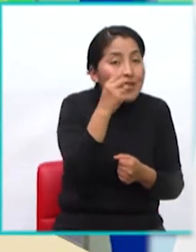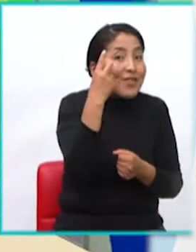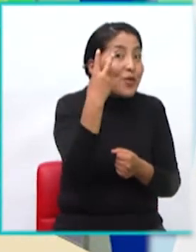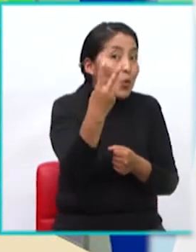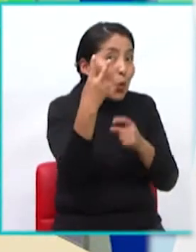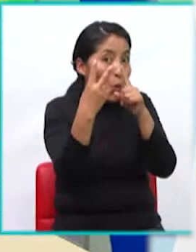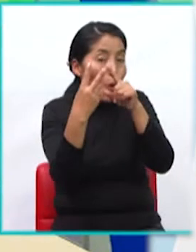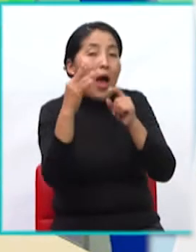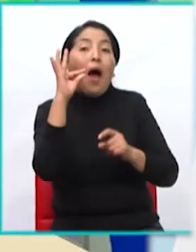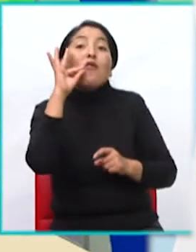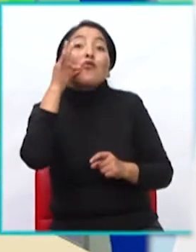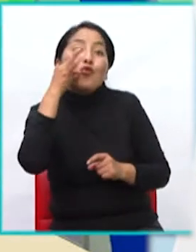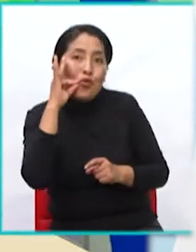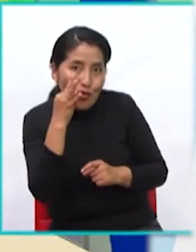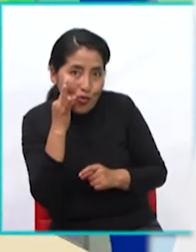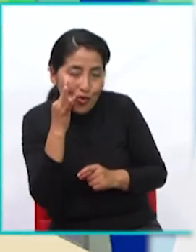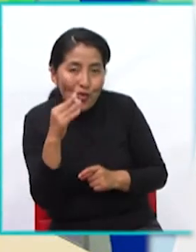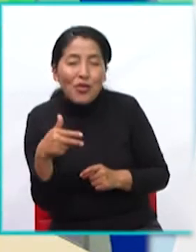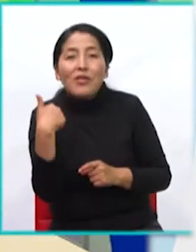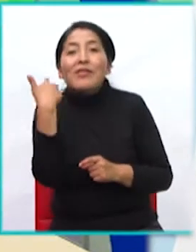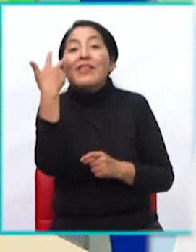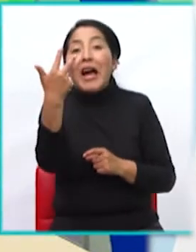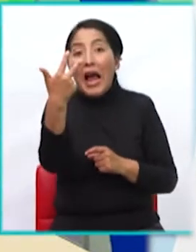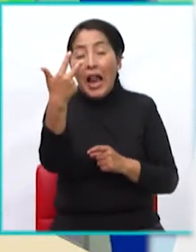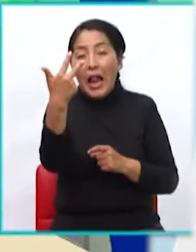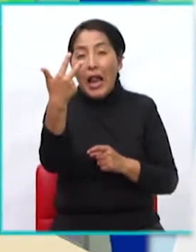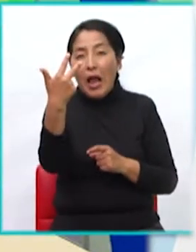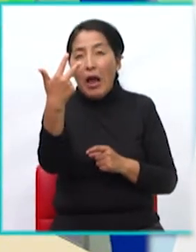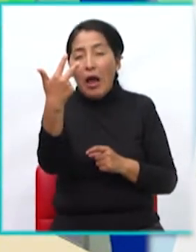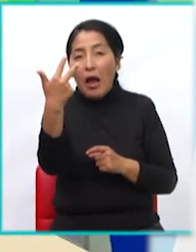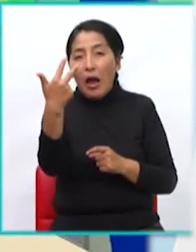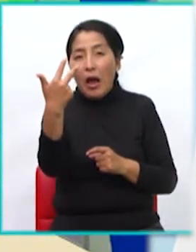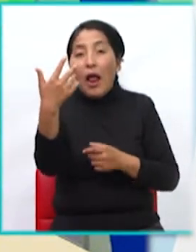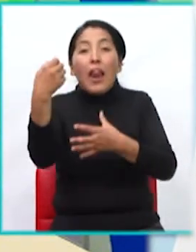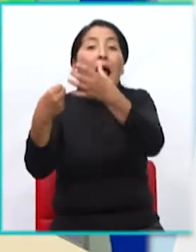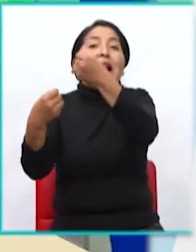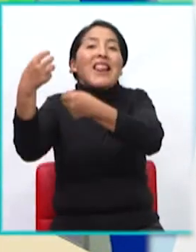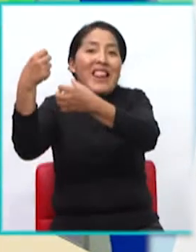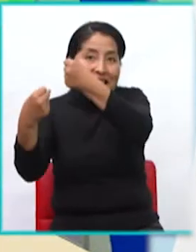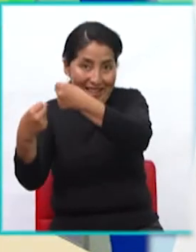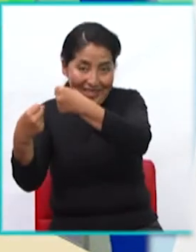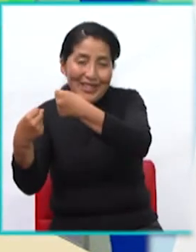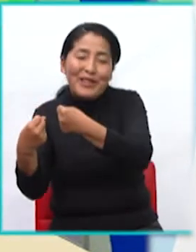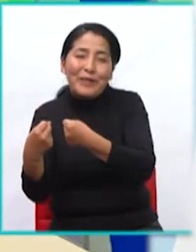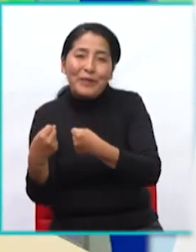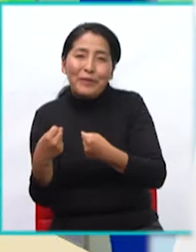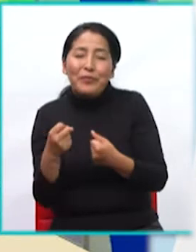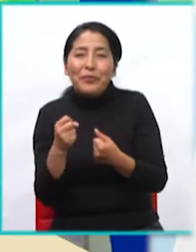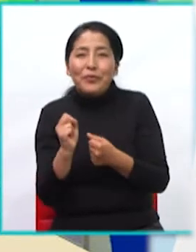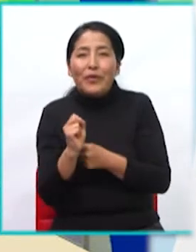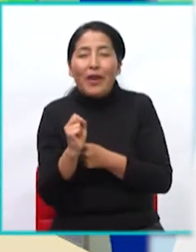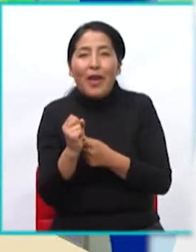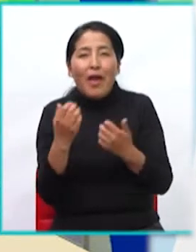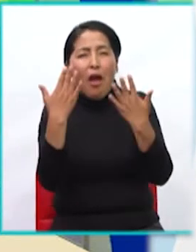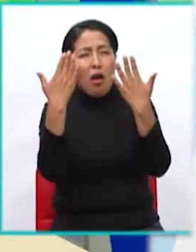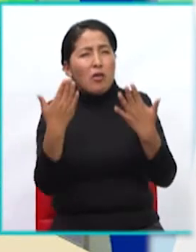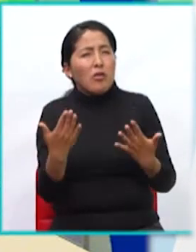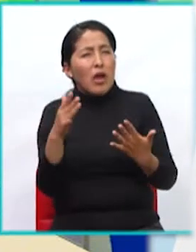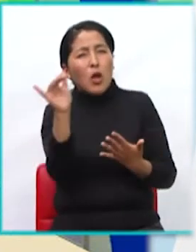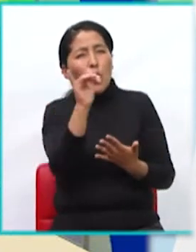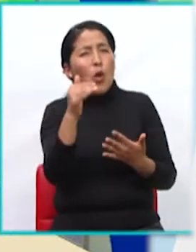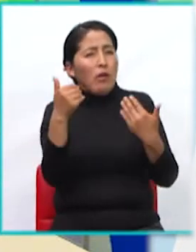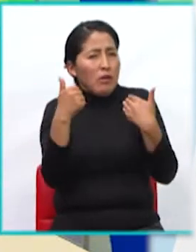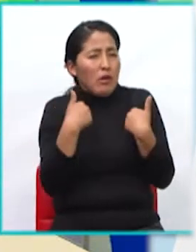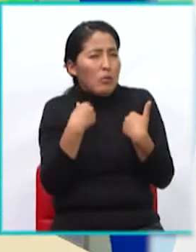Las frutas. El tercero van... La leche. Y también necesitamos algo de fibra, de